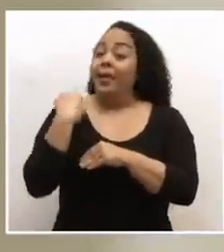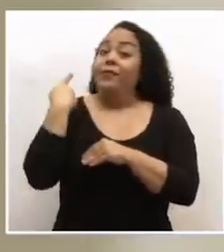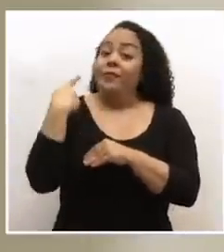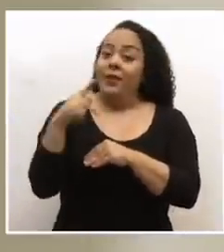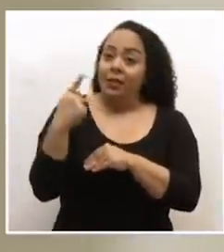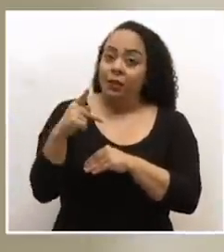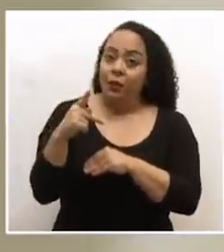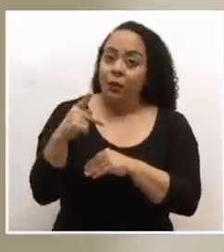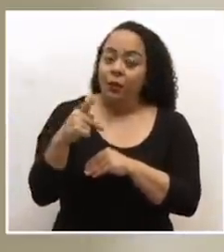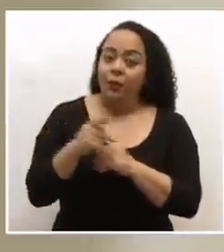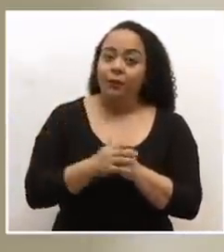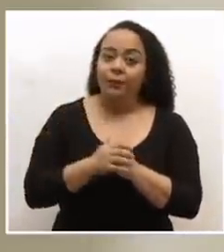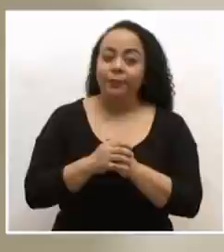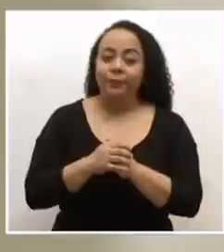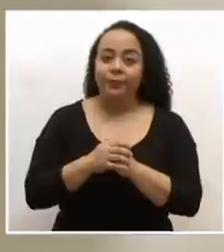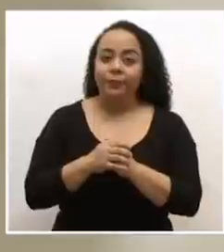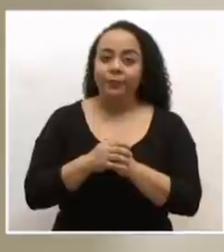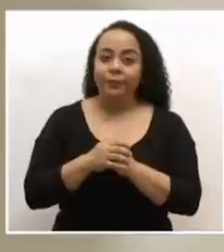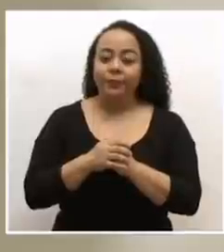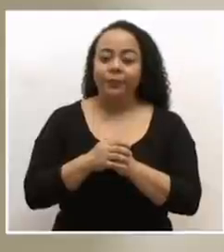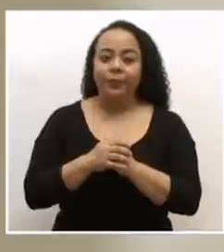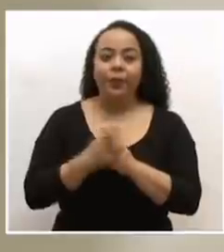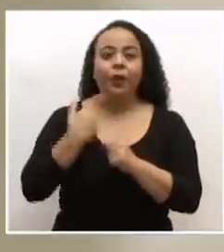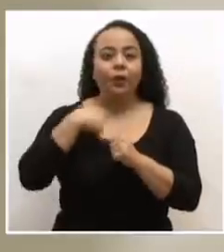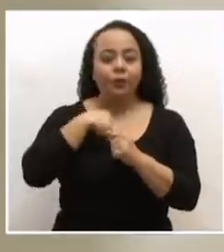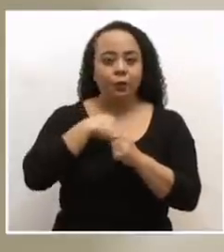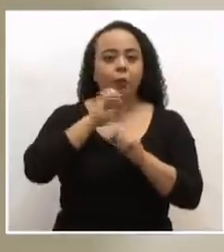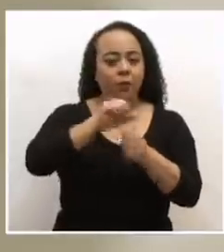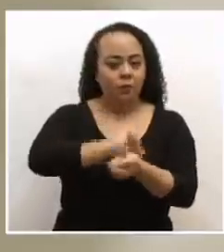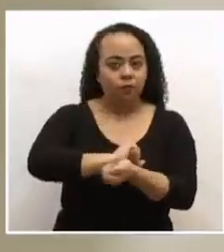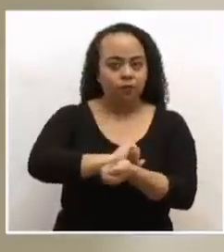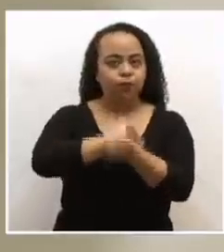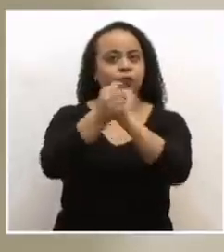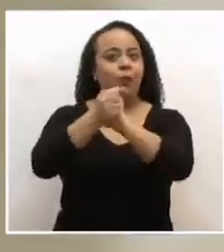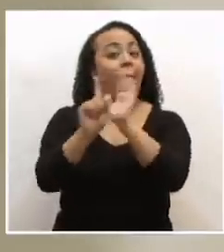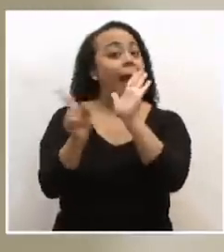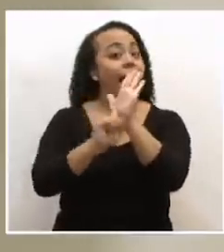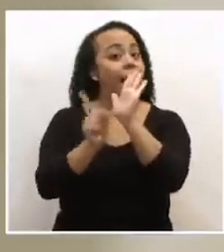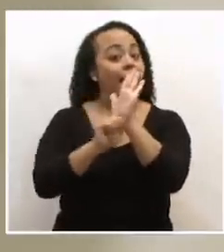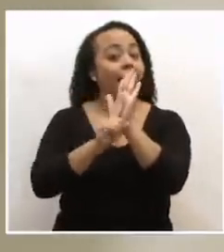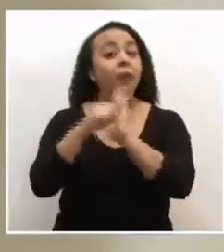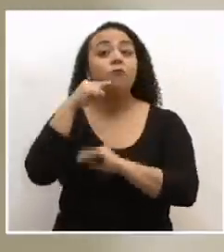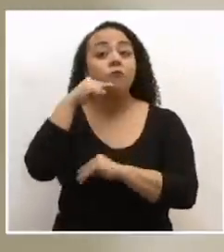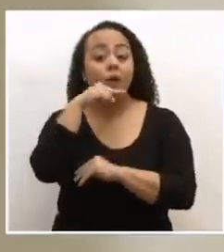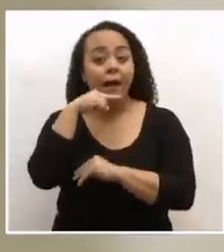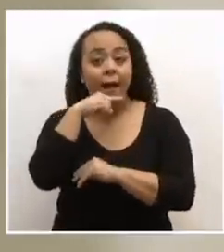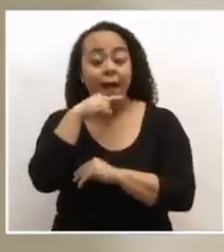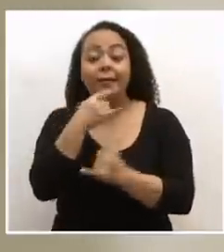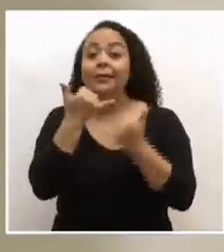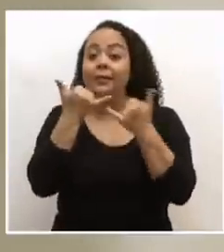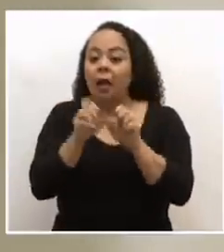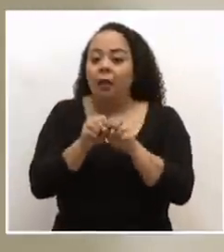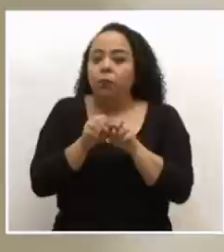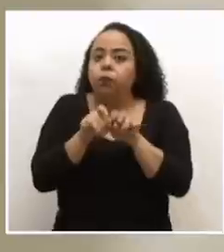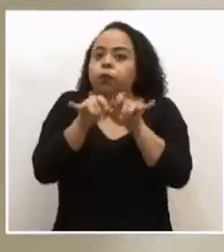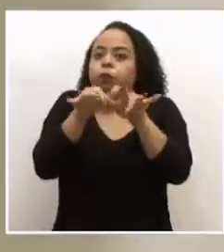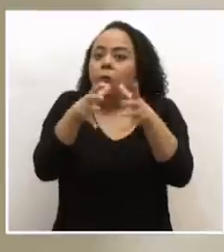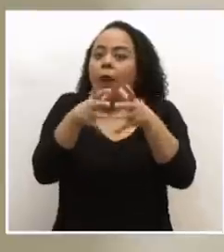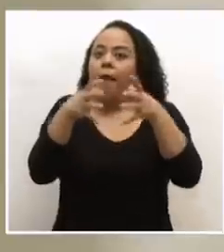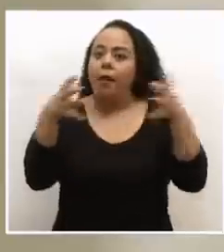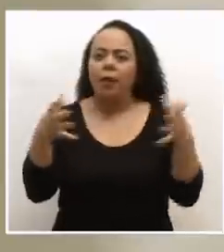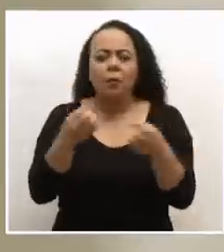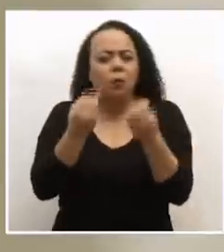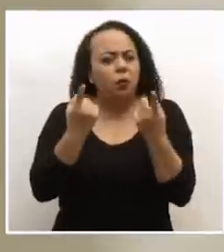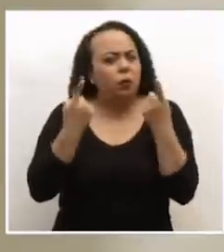de que pasemos a una alerta roja. La alerta roja ya es donde hay transmisión amplificada, donde hay muchos